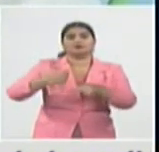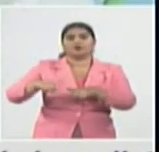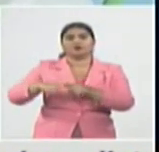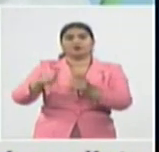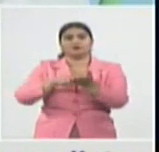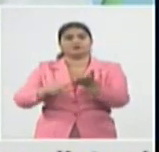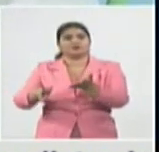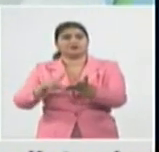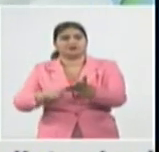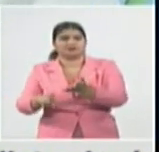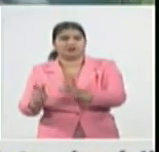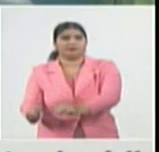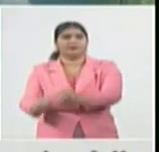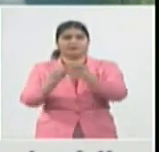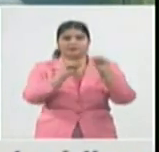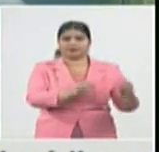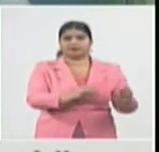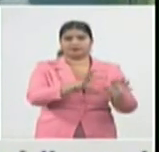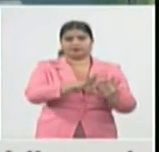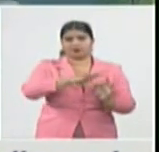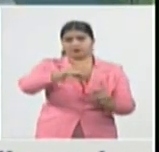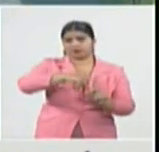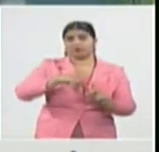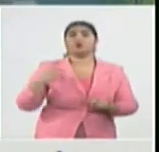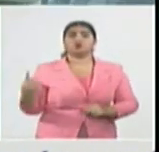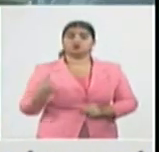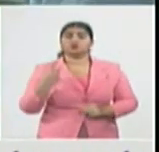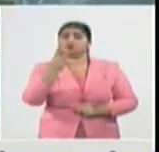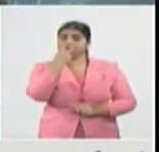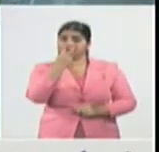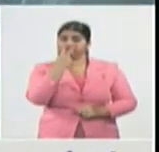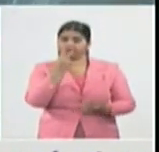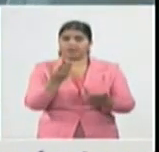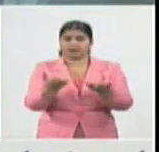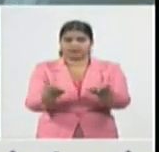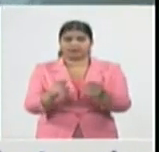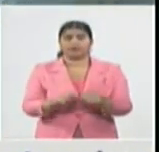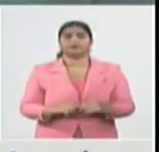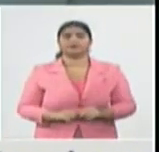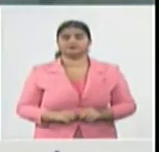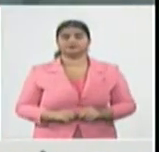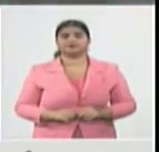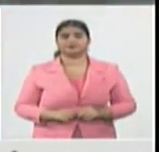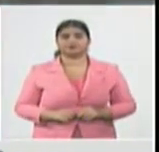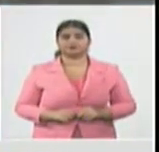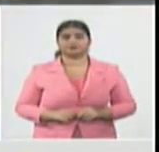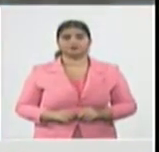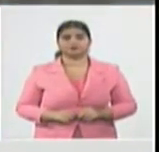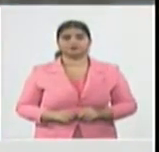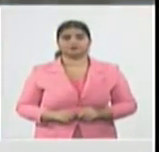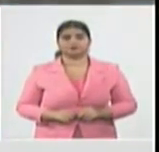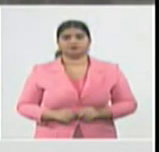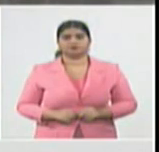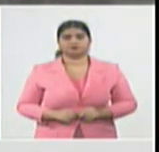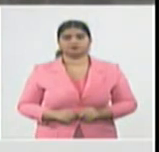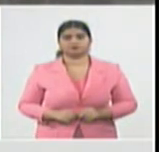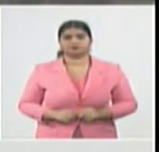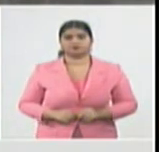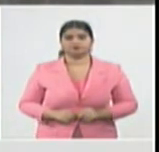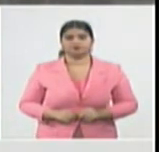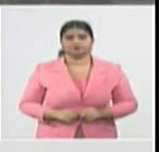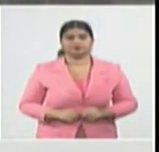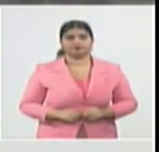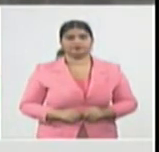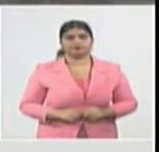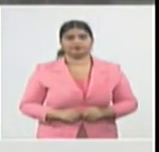del mando superior nuestro y por necesidad de la provincia y necesidad de la dirección provincial de salud y comenzamos en la etapa de rebrote de